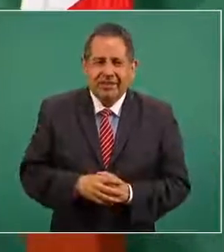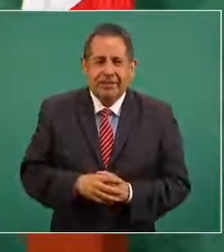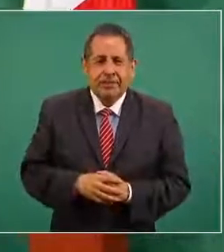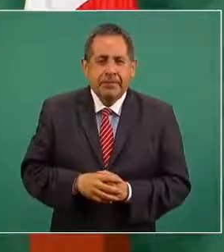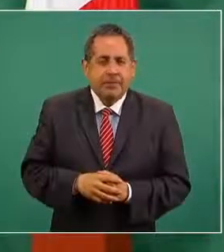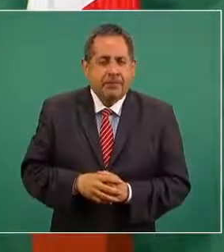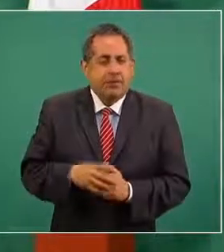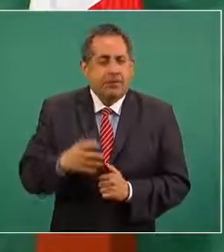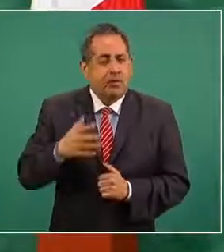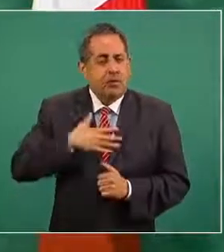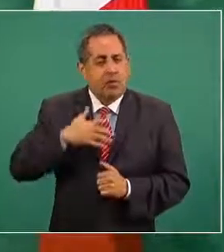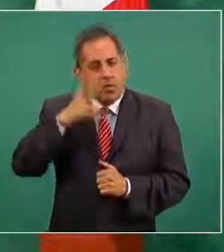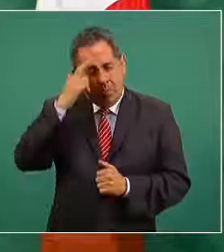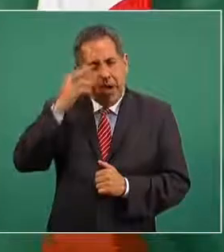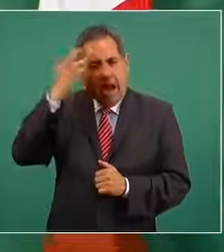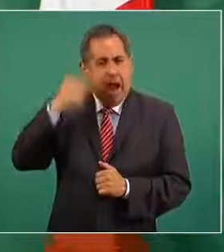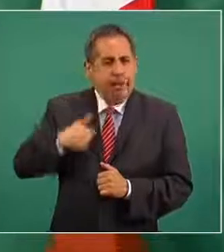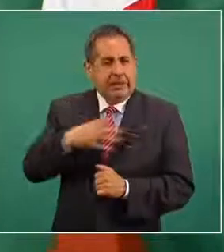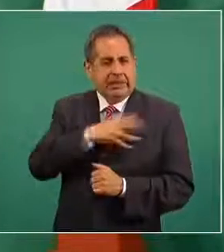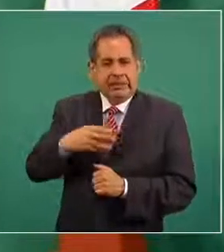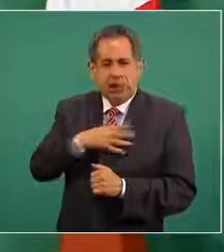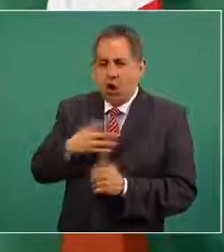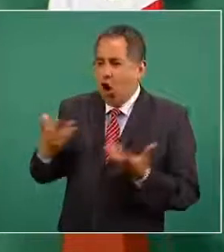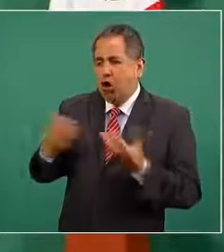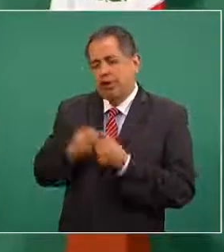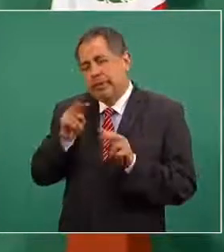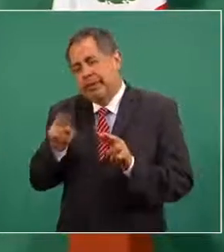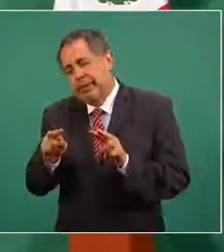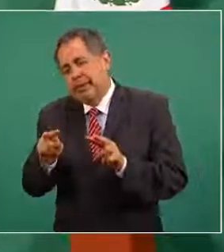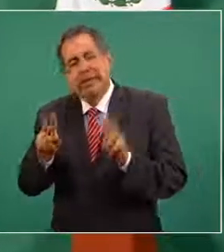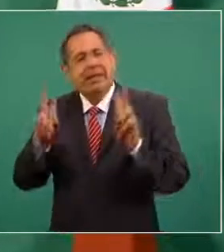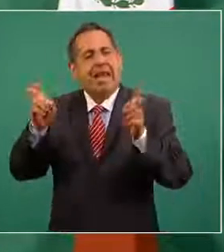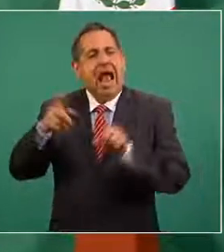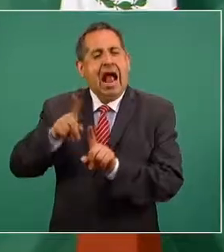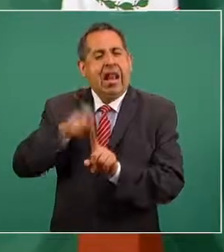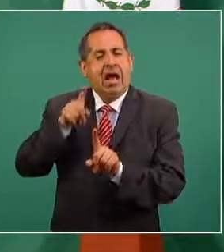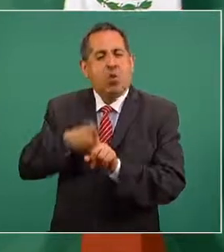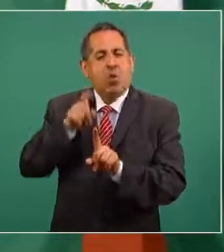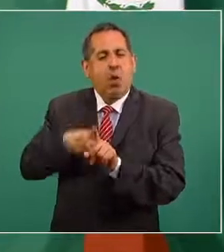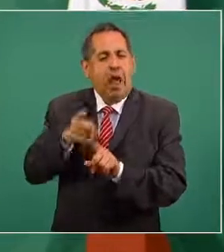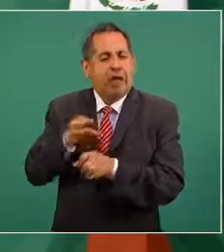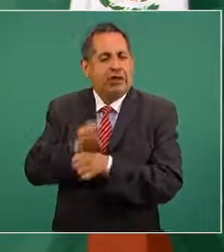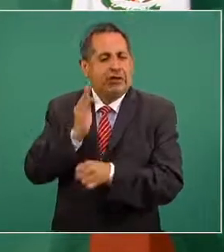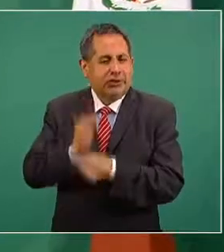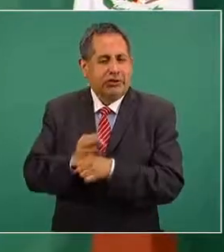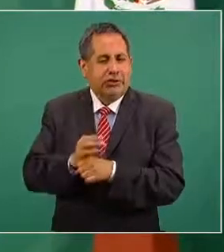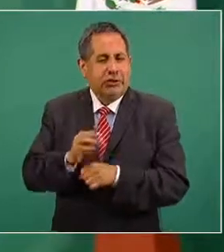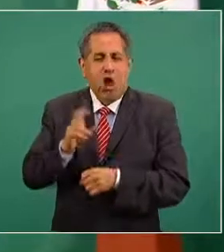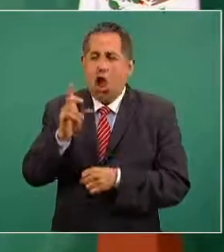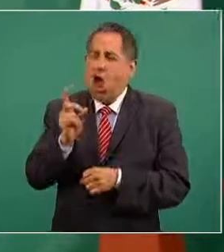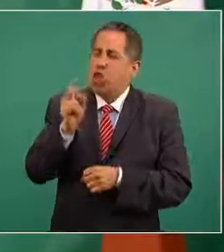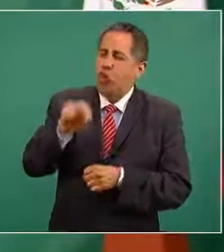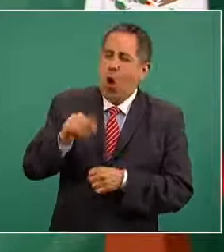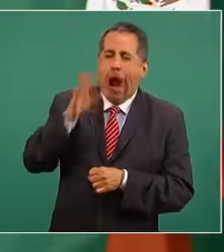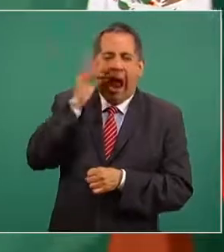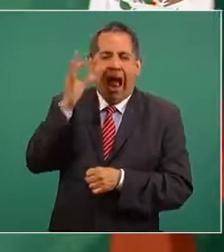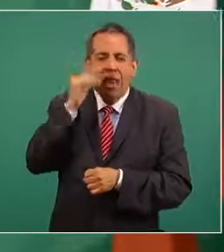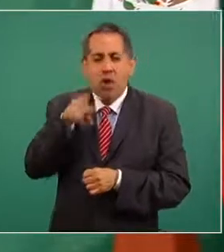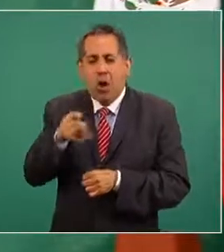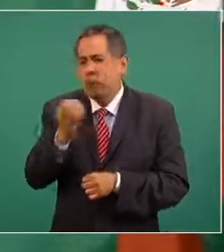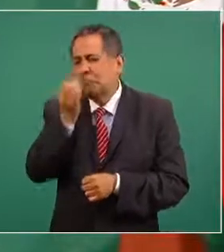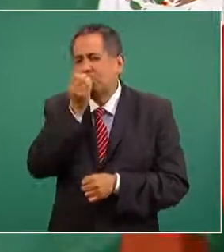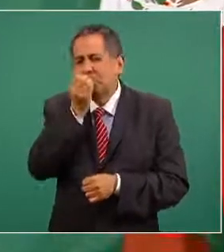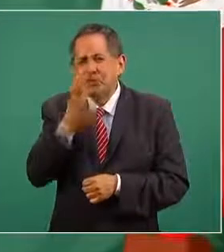yo veía con con mis hijos don Gato y su pandilla es una serie muy